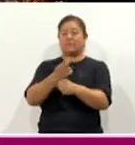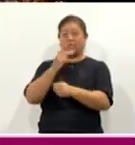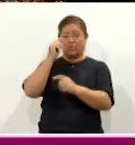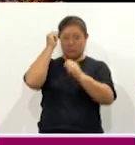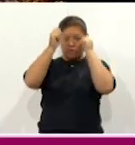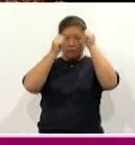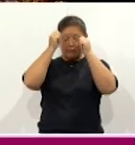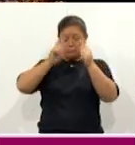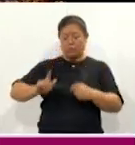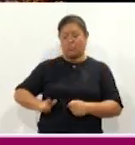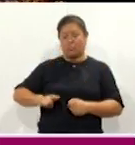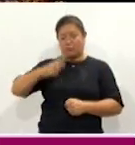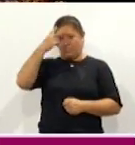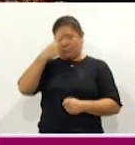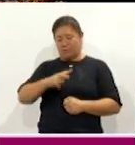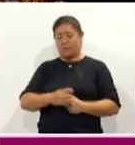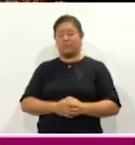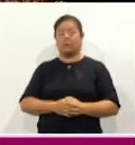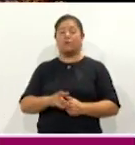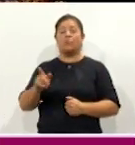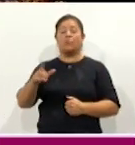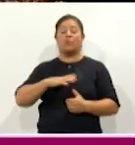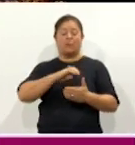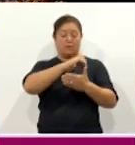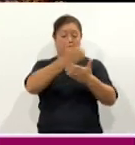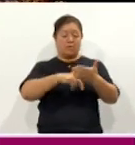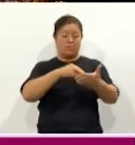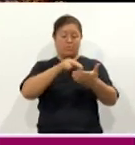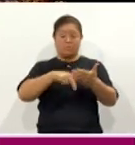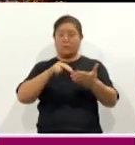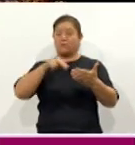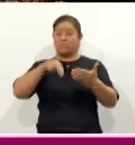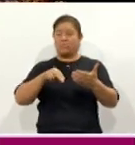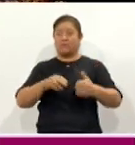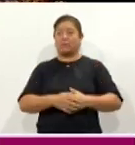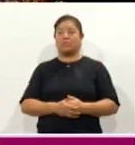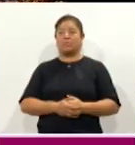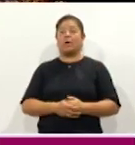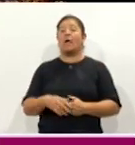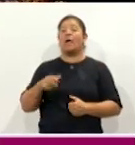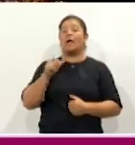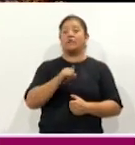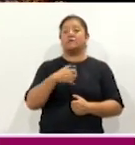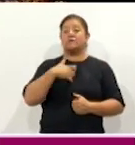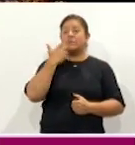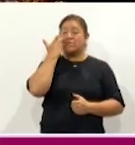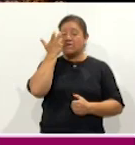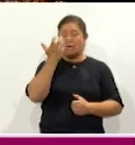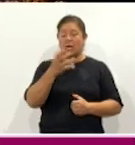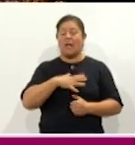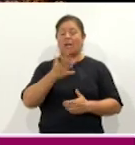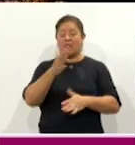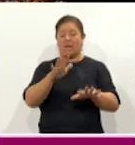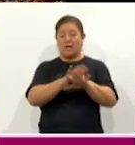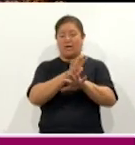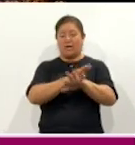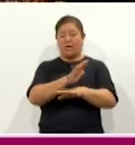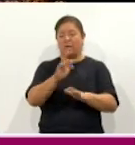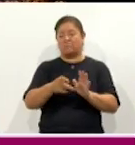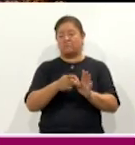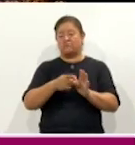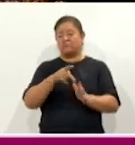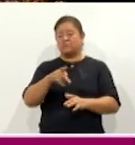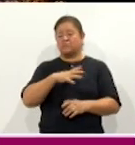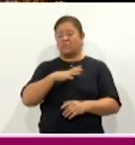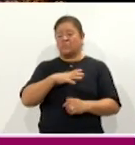gobierno de México signaron un convenio de colaboración. Mediante este instrumento se busca renovar por completo el parque vehicular